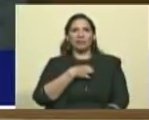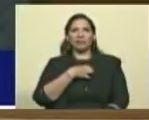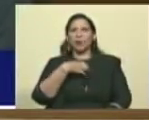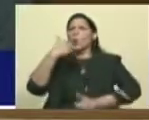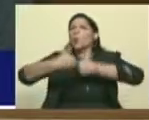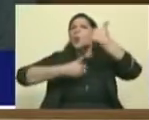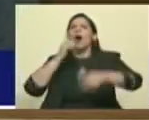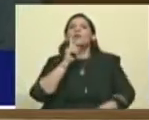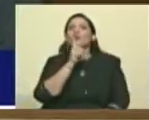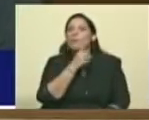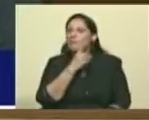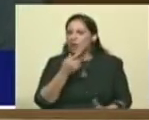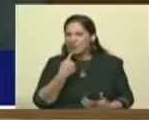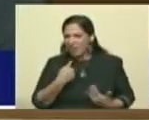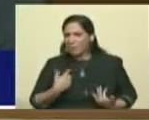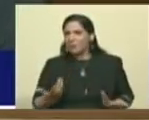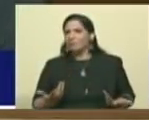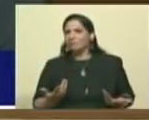Díganme el nombre, pues.